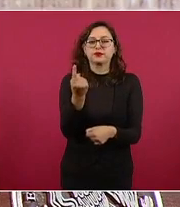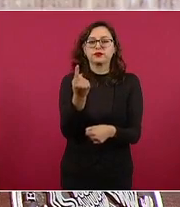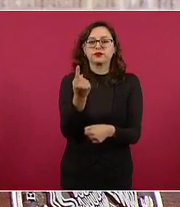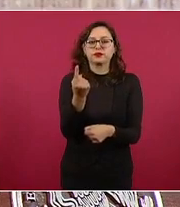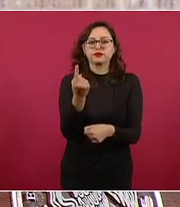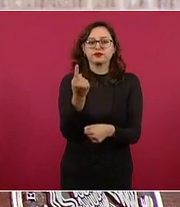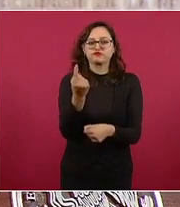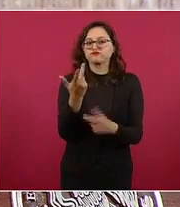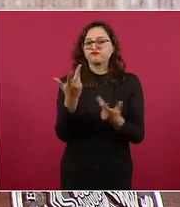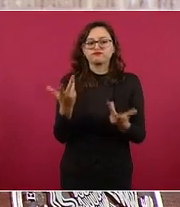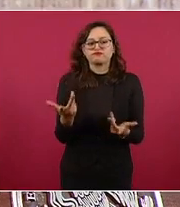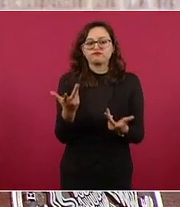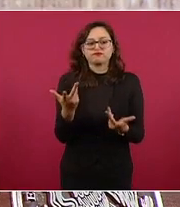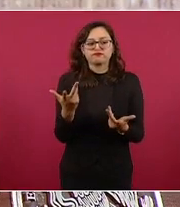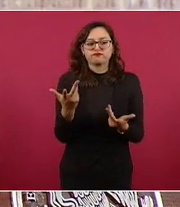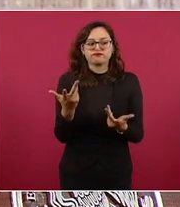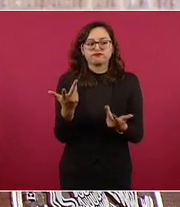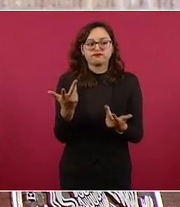mucha